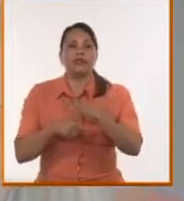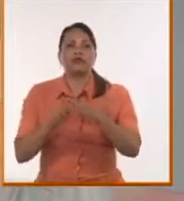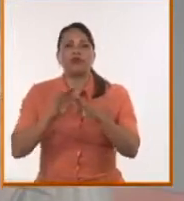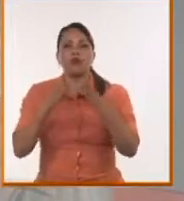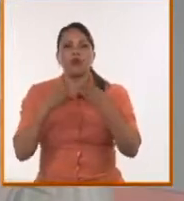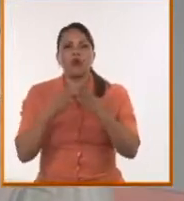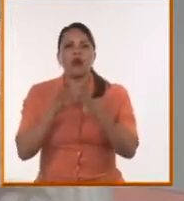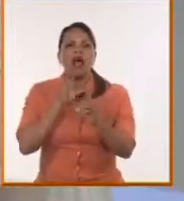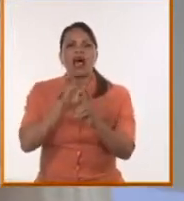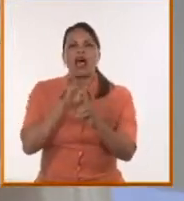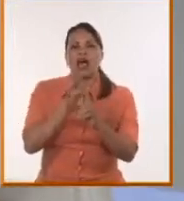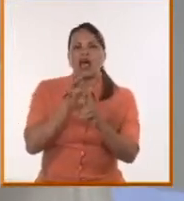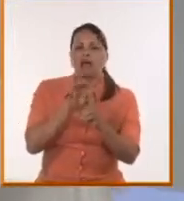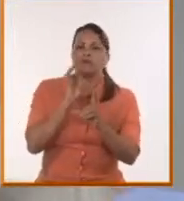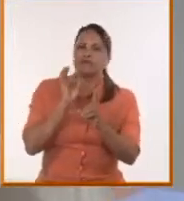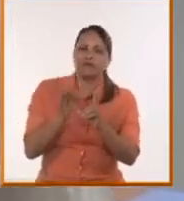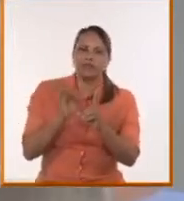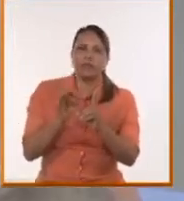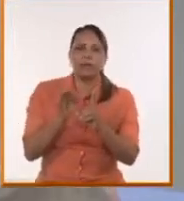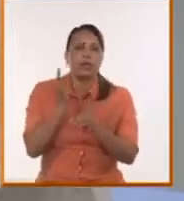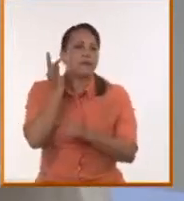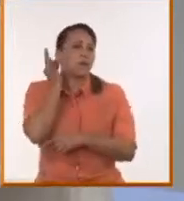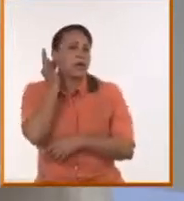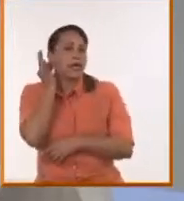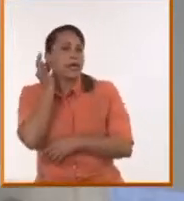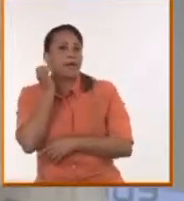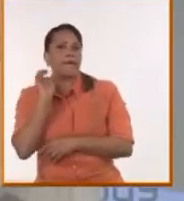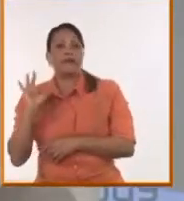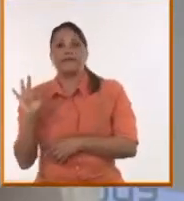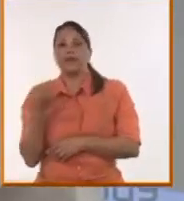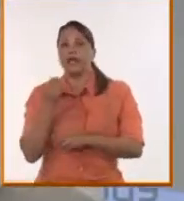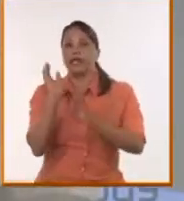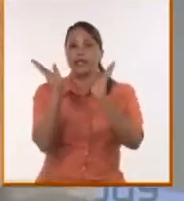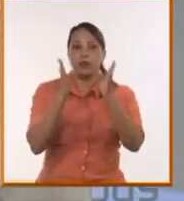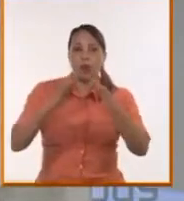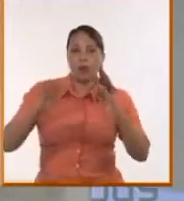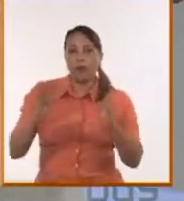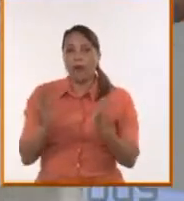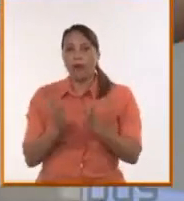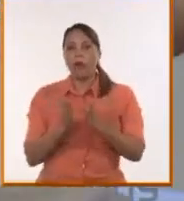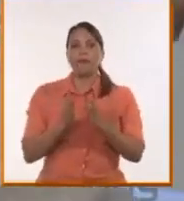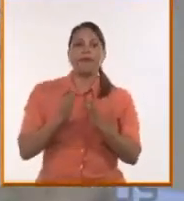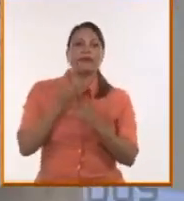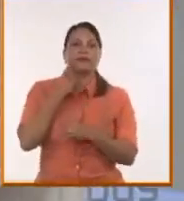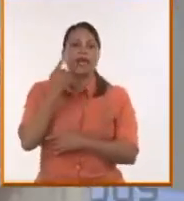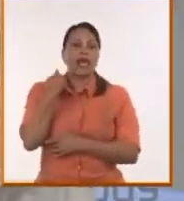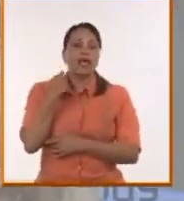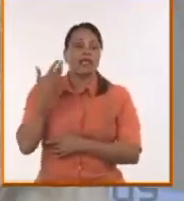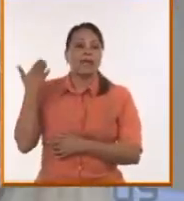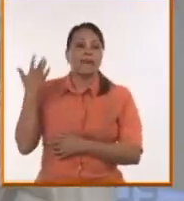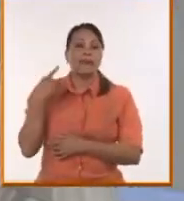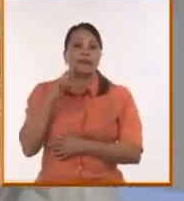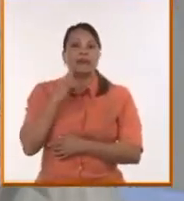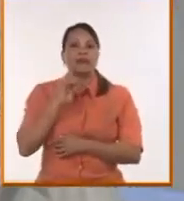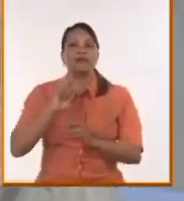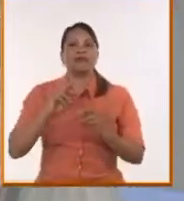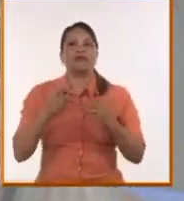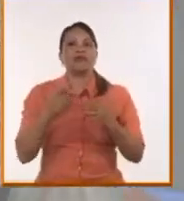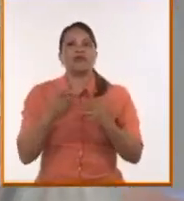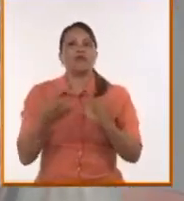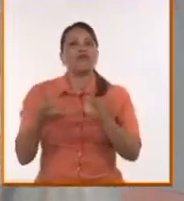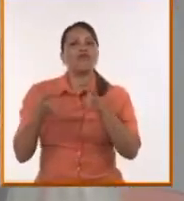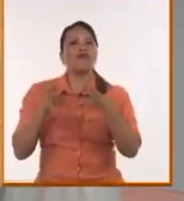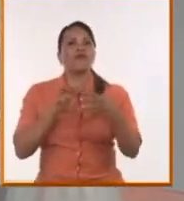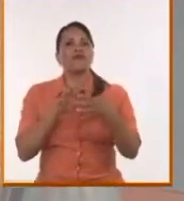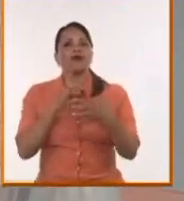escándalos, cuya mujer perfecta, una Barbie, sea, ese imaginario de la monarquía de hace 20 años se vuelve a instalar como forma de gobierno